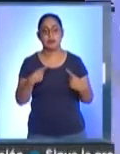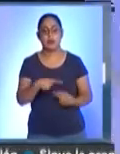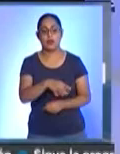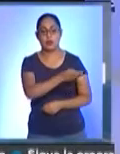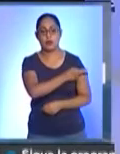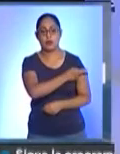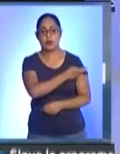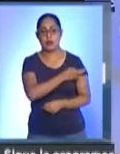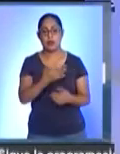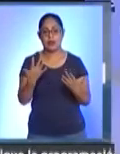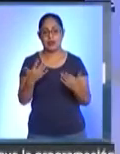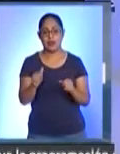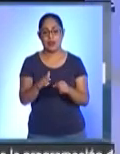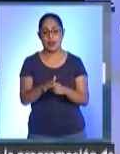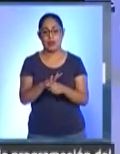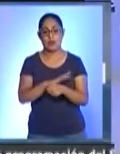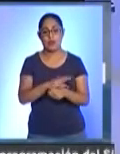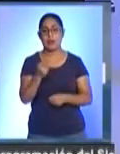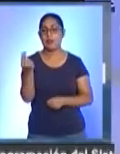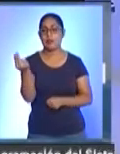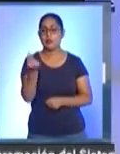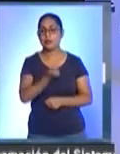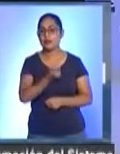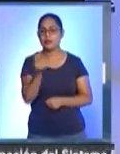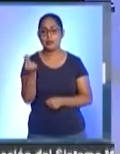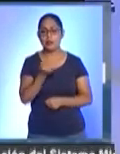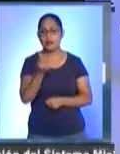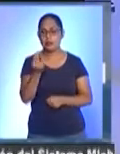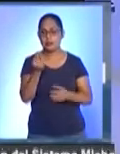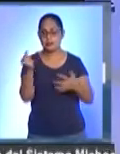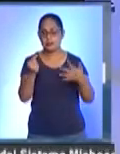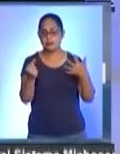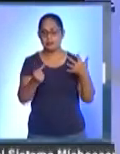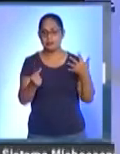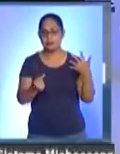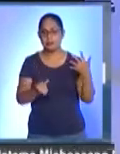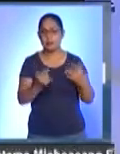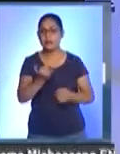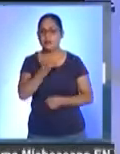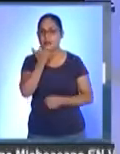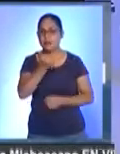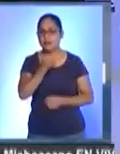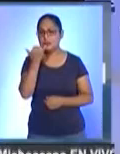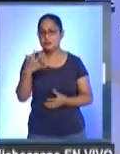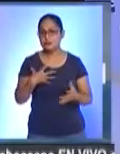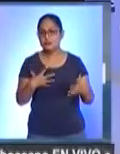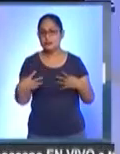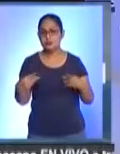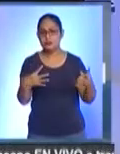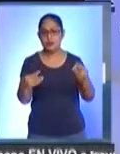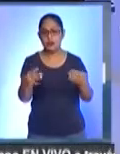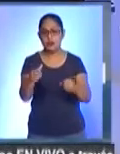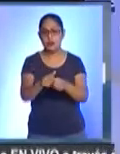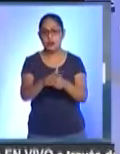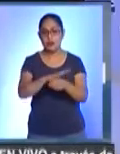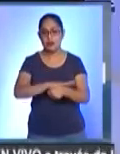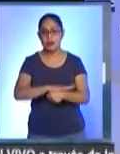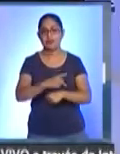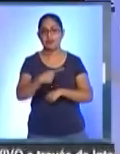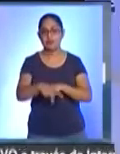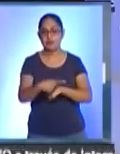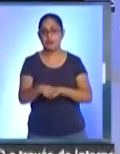contra la COVID-19 deben mantener las medidas para evitar el contagio del coronavirus, ya que los riesgos